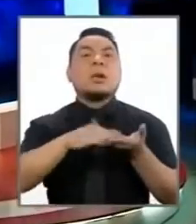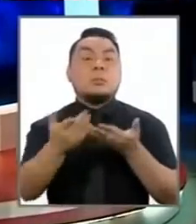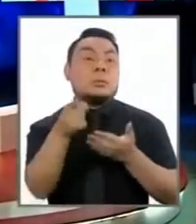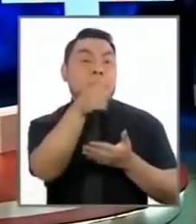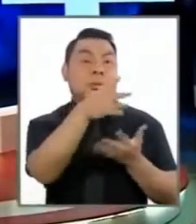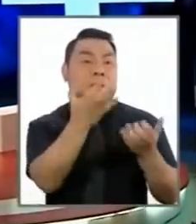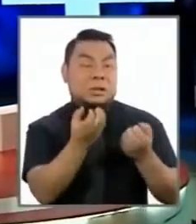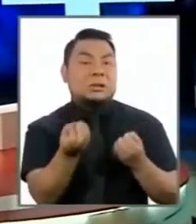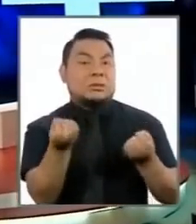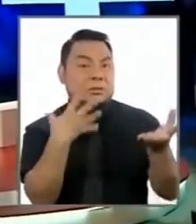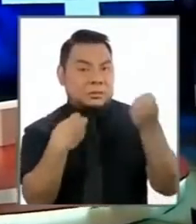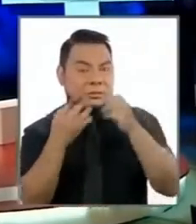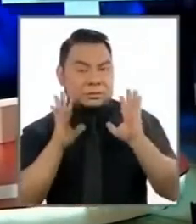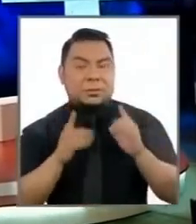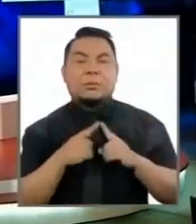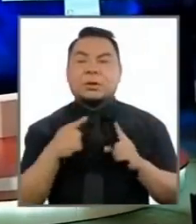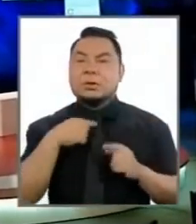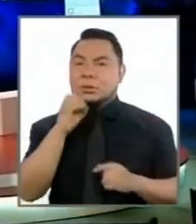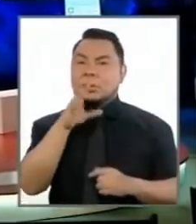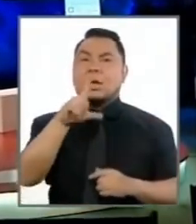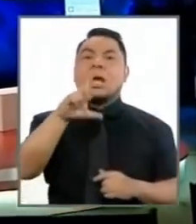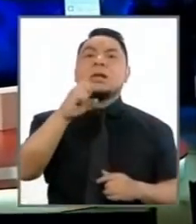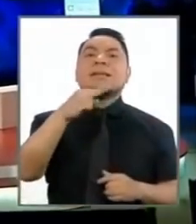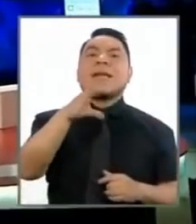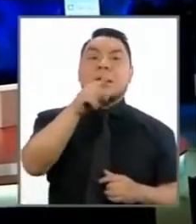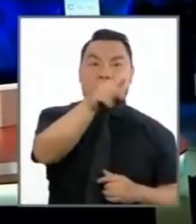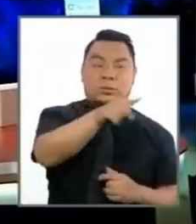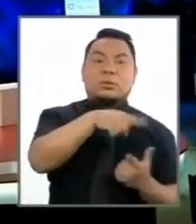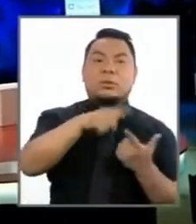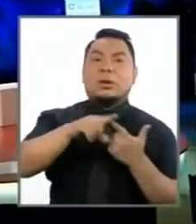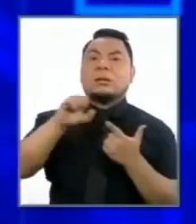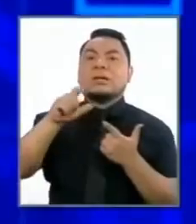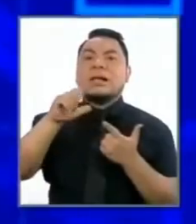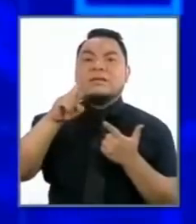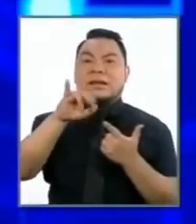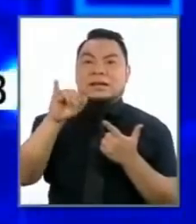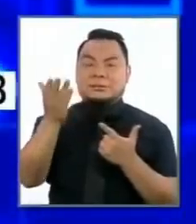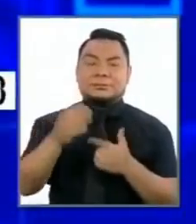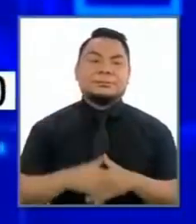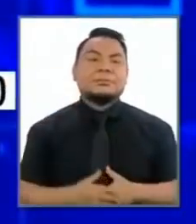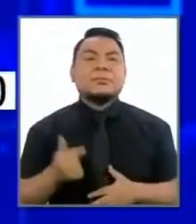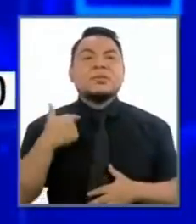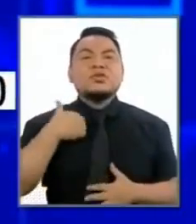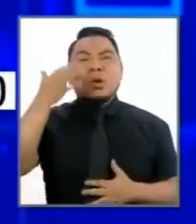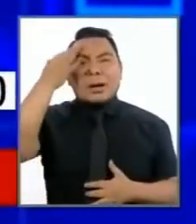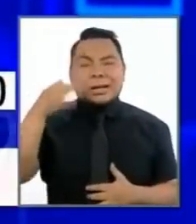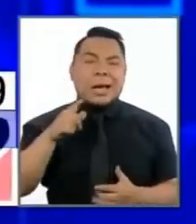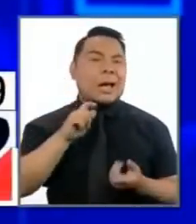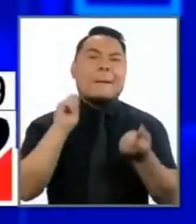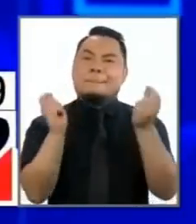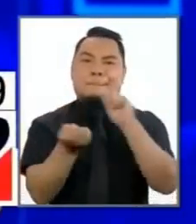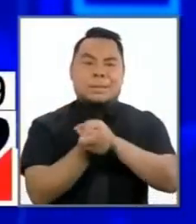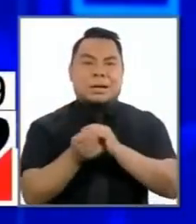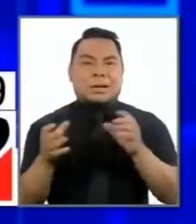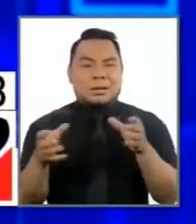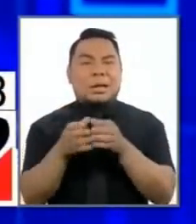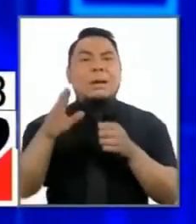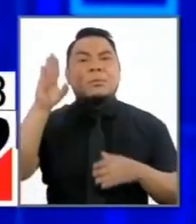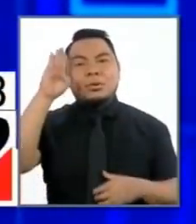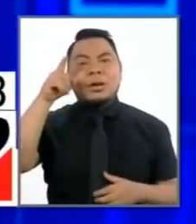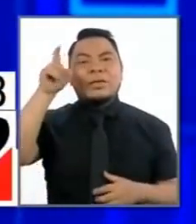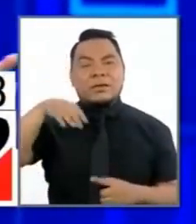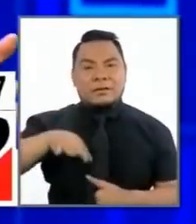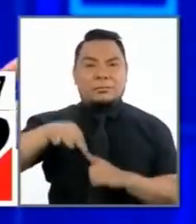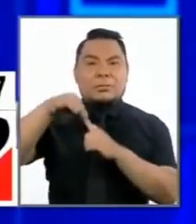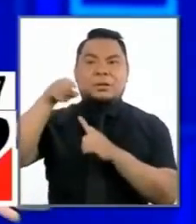luego, si alguien lo desea. Pero quería replicar Johnny Lescano, luego el señor Salaverde. Yo creo que hay que reformar la policía, porque se le tiene que especializar